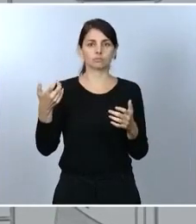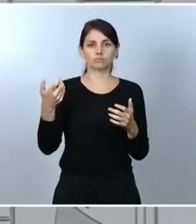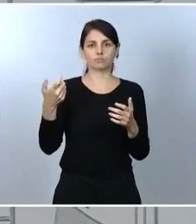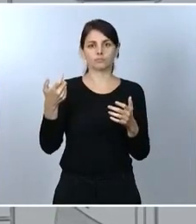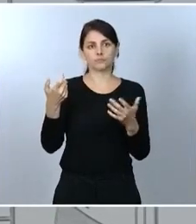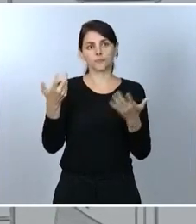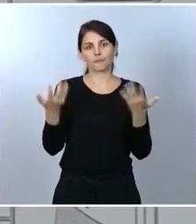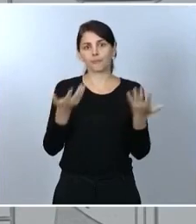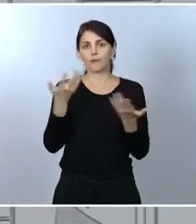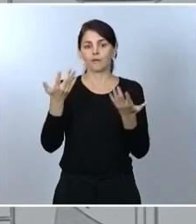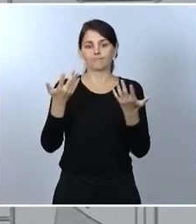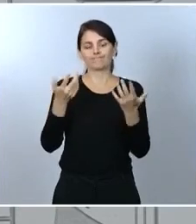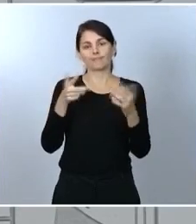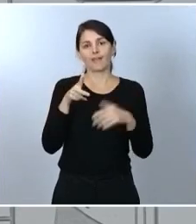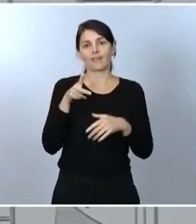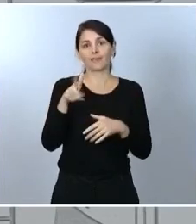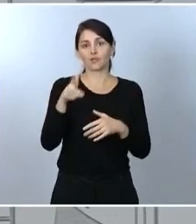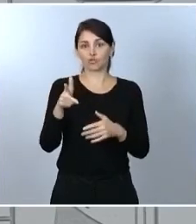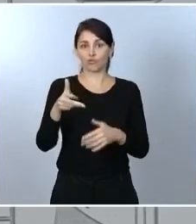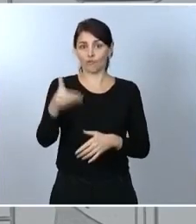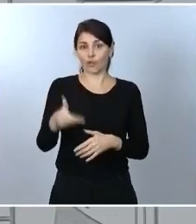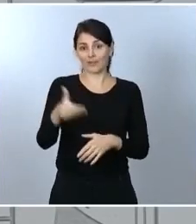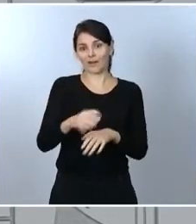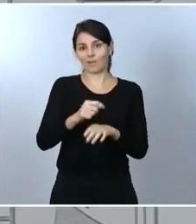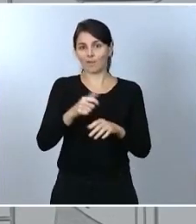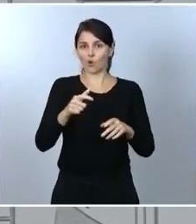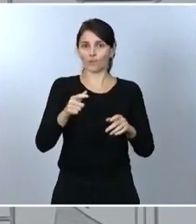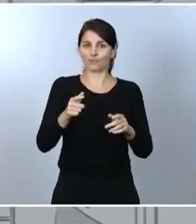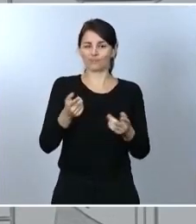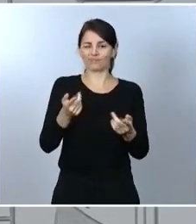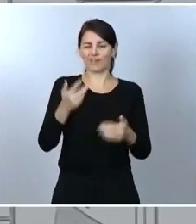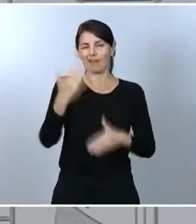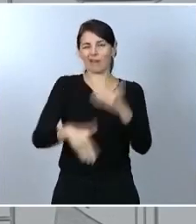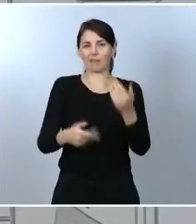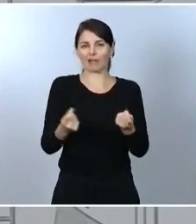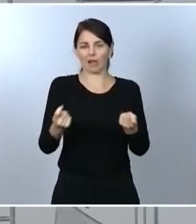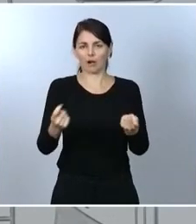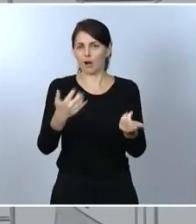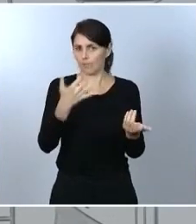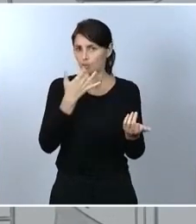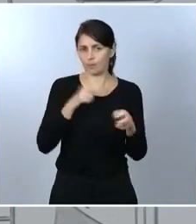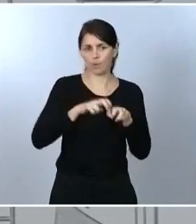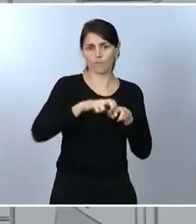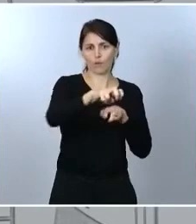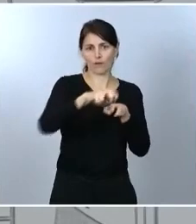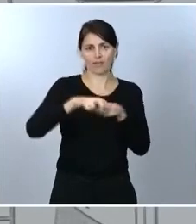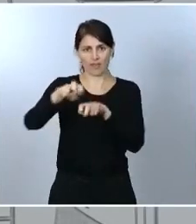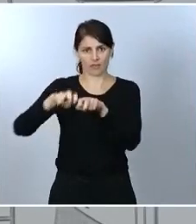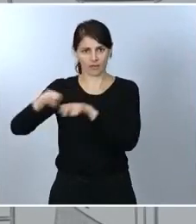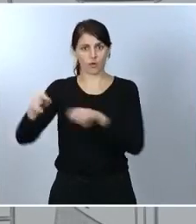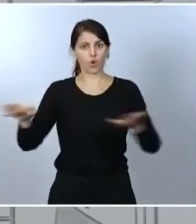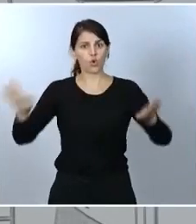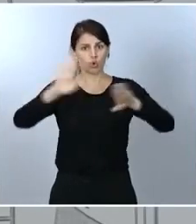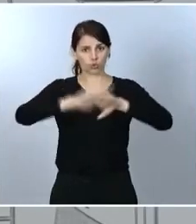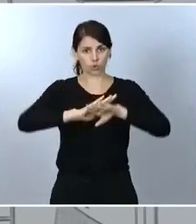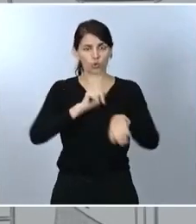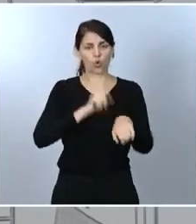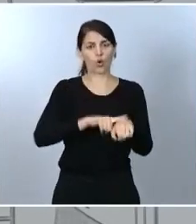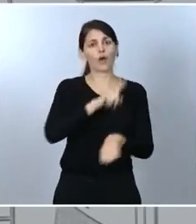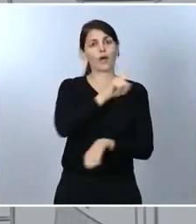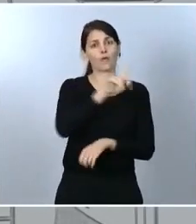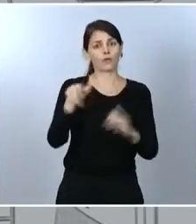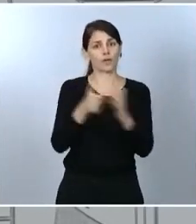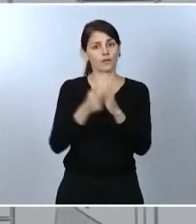varios derechos fundamentales. El primero de ellos es el de la limitación de la movilidad nocturna de 11 a 6 de la mañana con